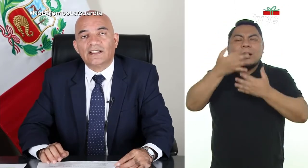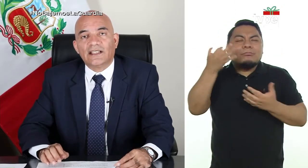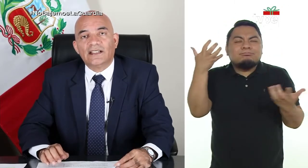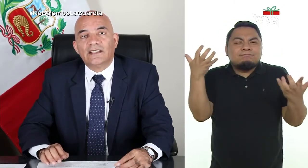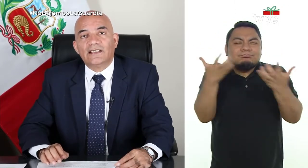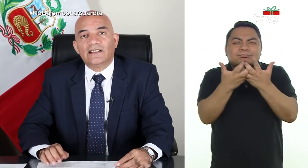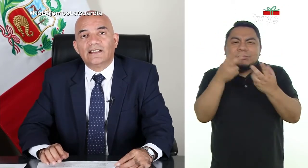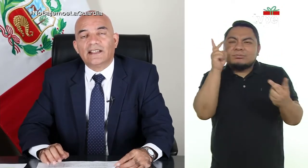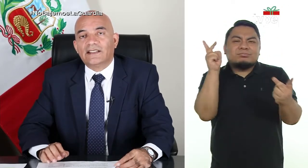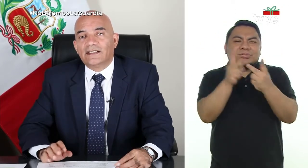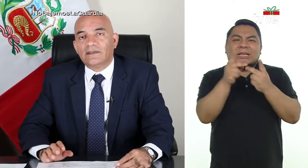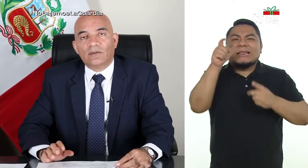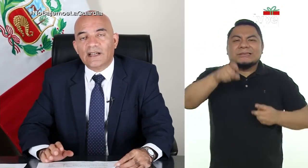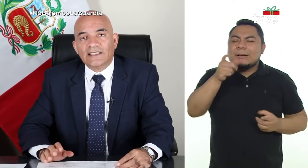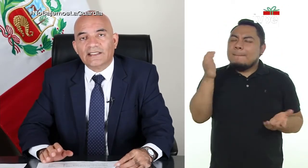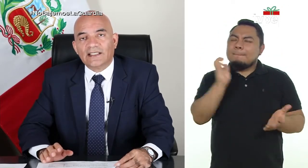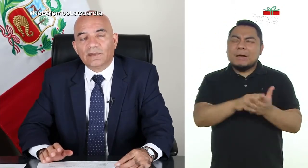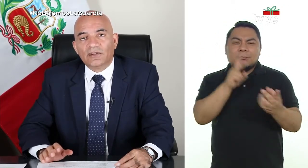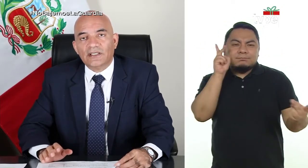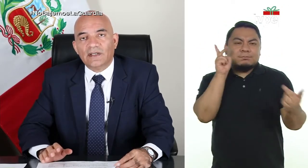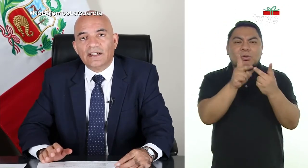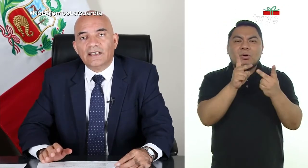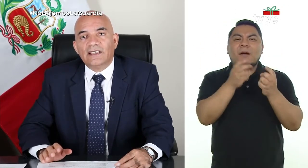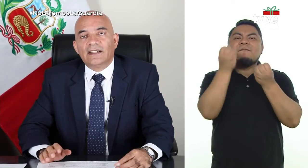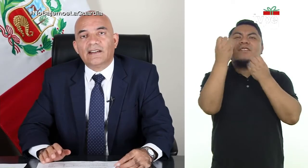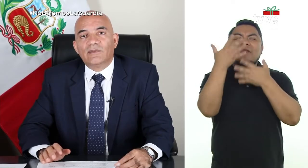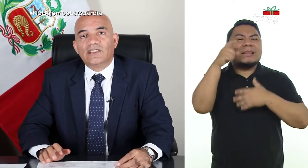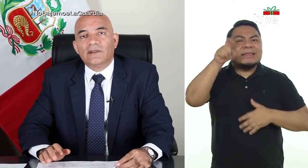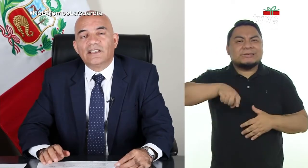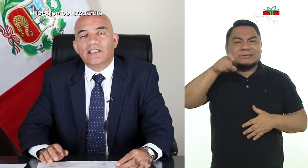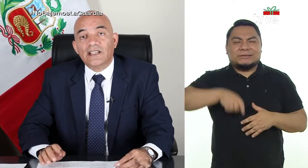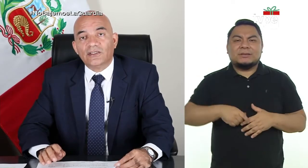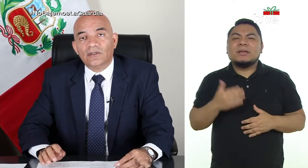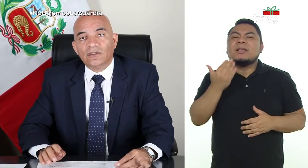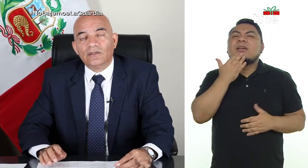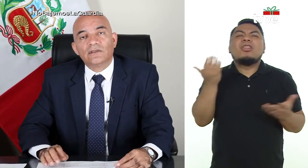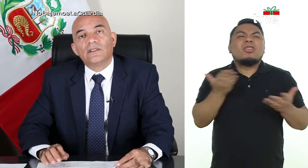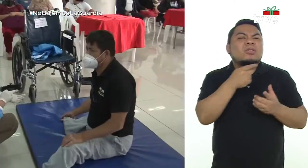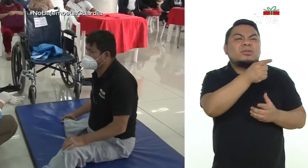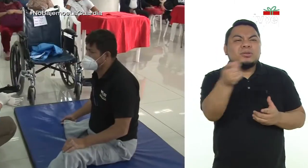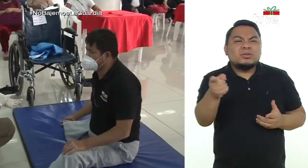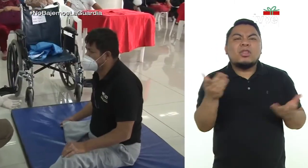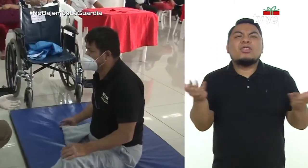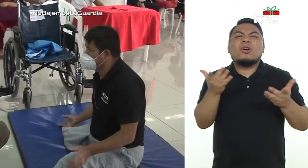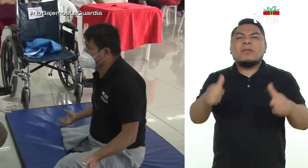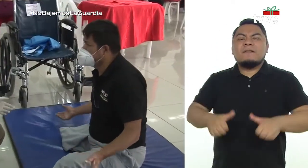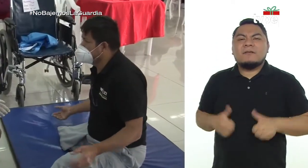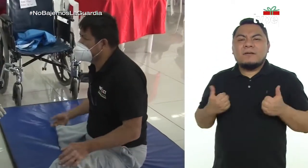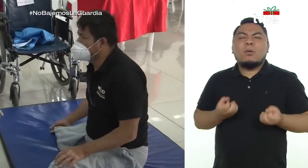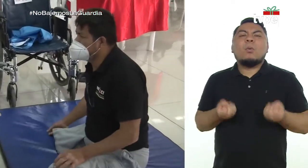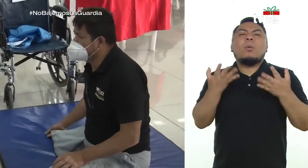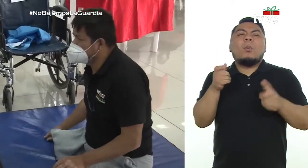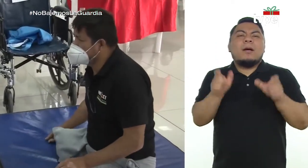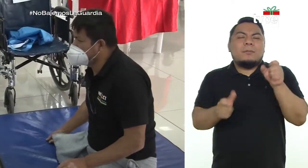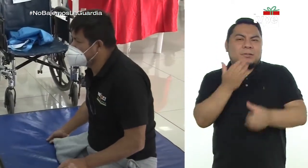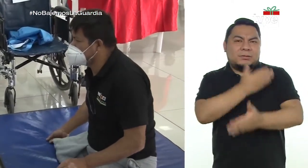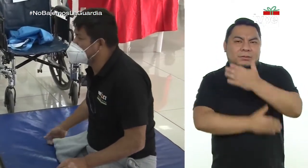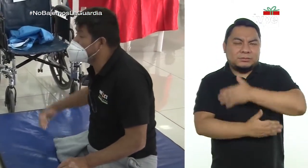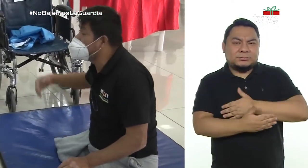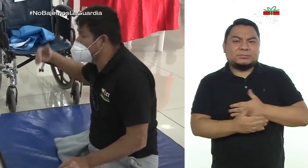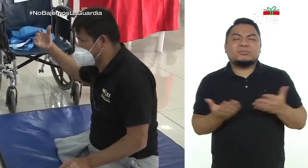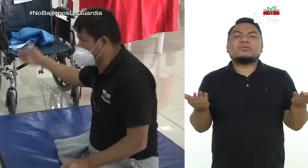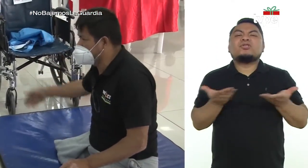cierta, lo más exacta posible. Debemos saber quiénes son, dónde están, cuántos son,